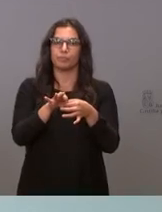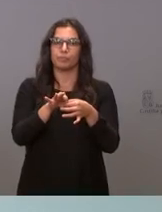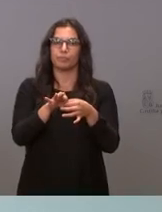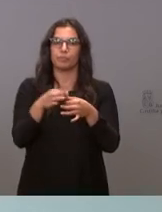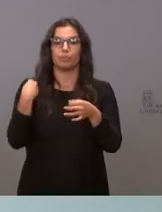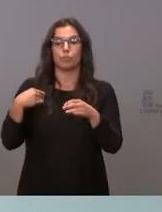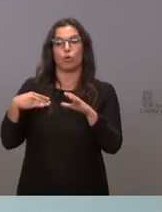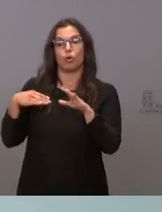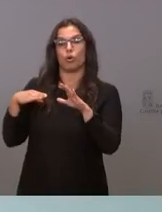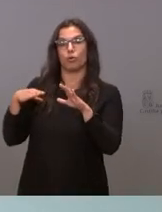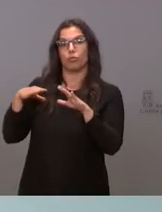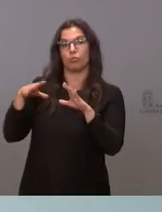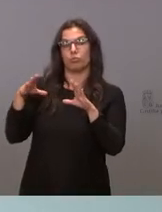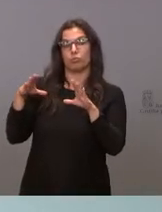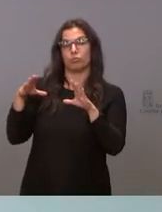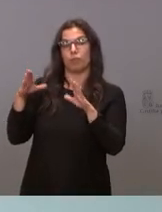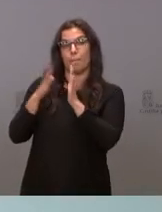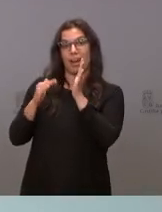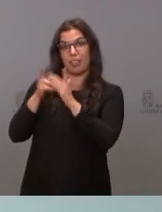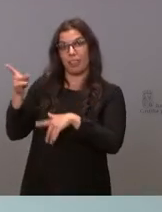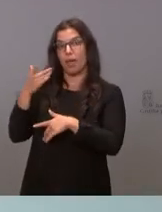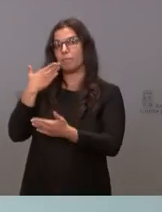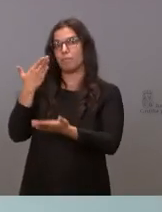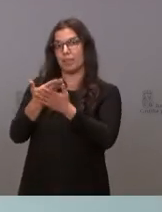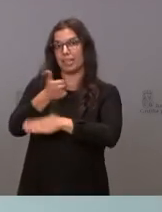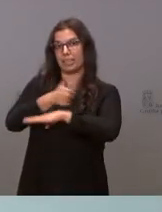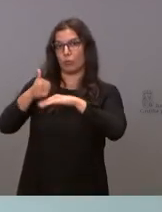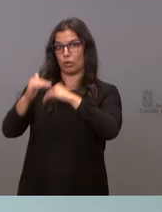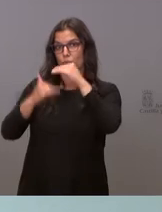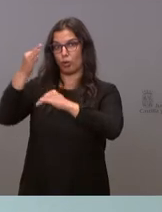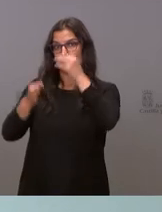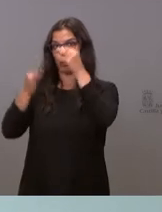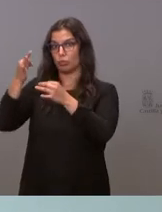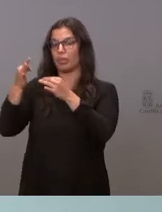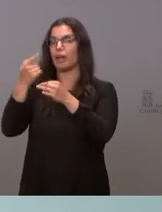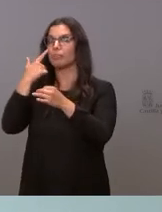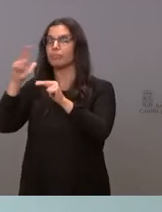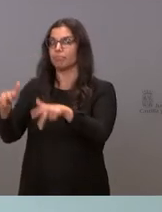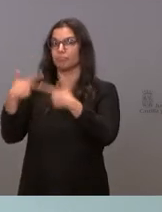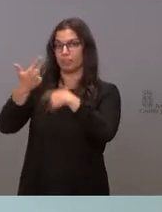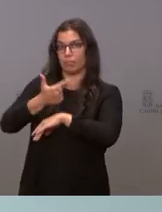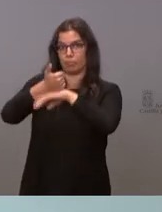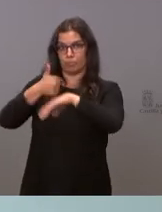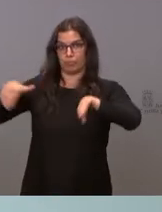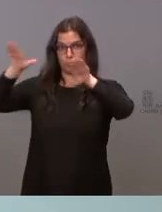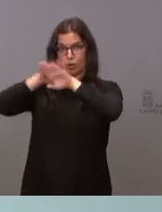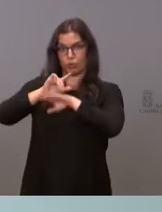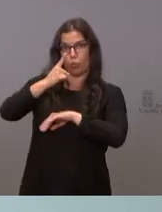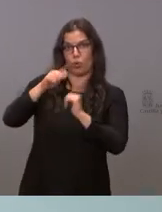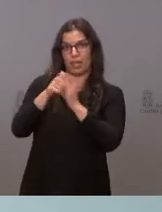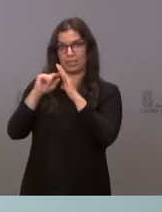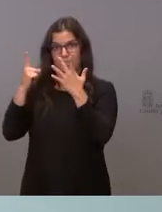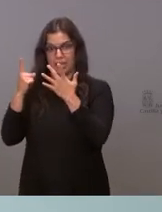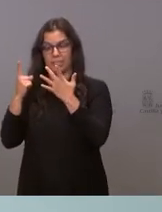realizado la comunidad valenciana, que le pidió al TSJ el permiso para activar el toque de queda de una de las seis de la mañana, como también se había hablado aquí en Castilla y León. No sé si